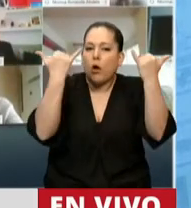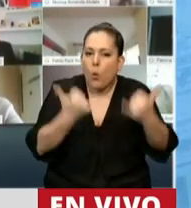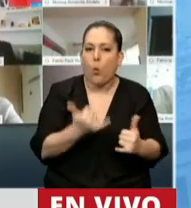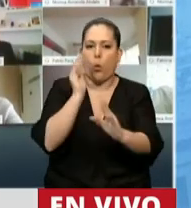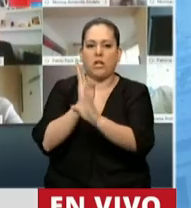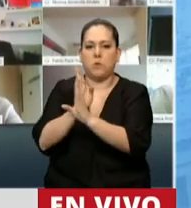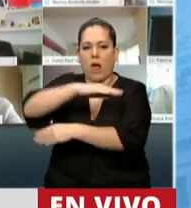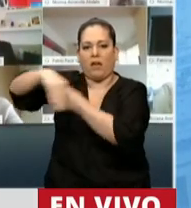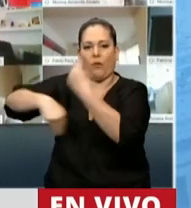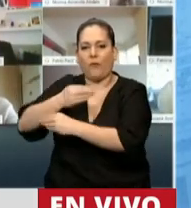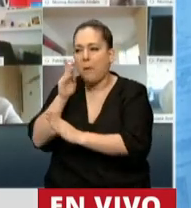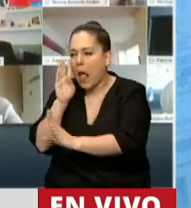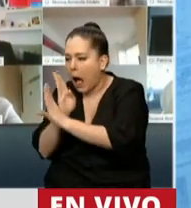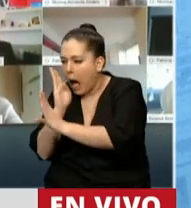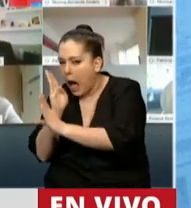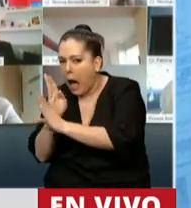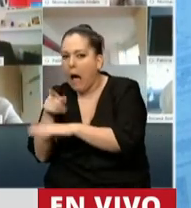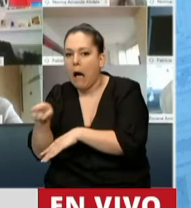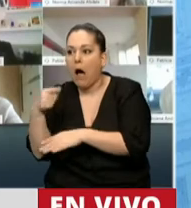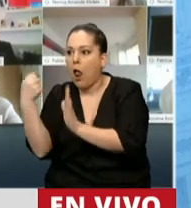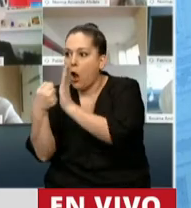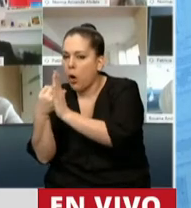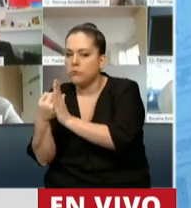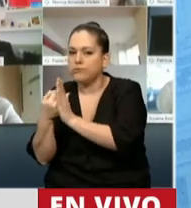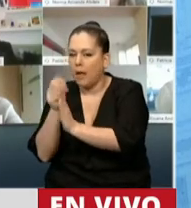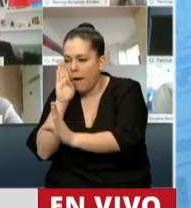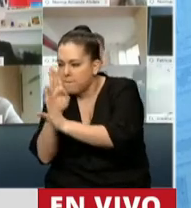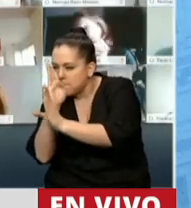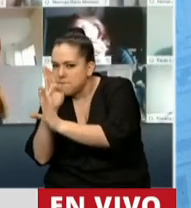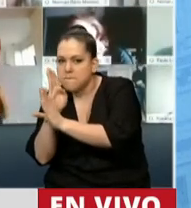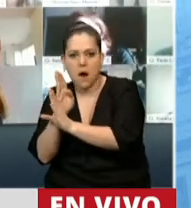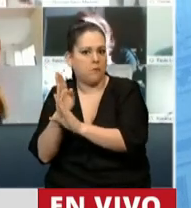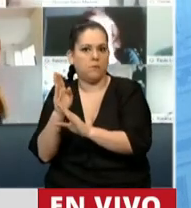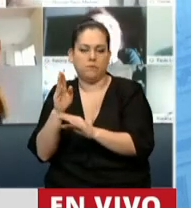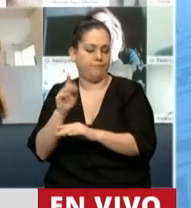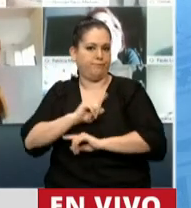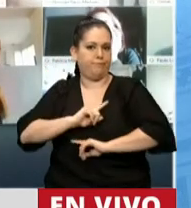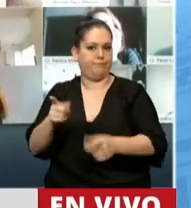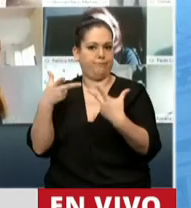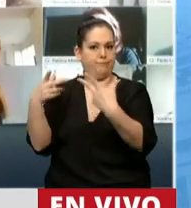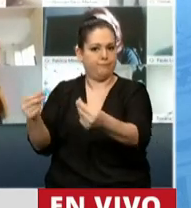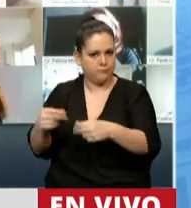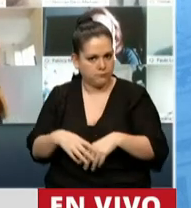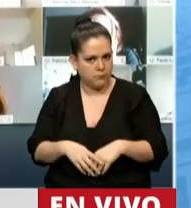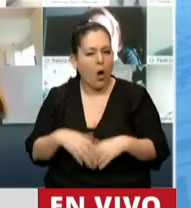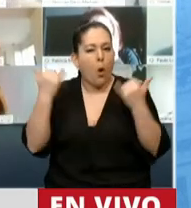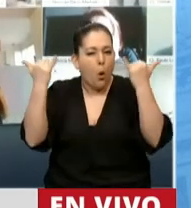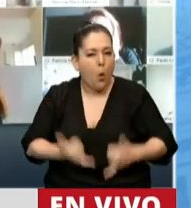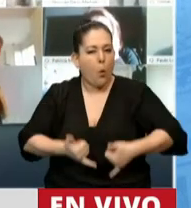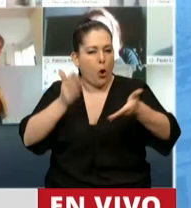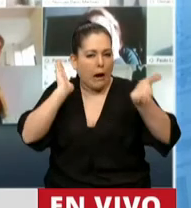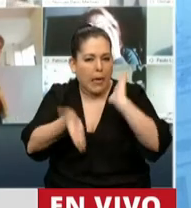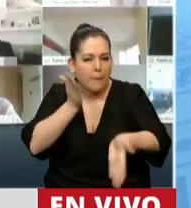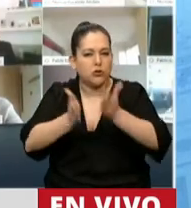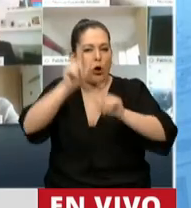la familia para impedir que luchara por justicia. Porque además hubo represión brutal a